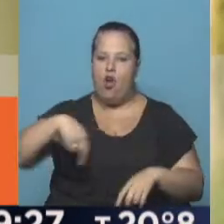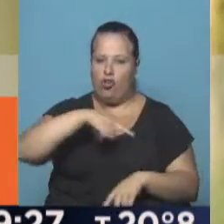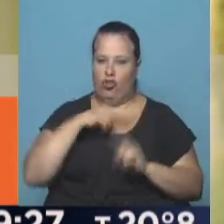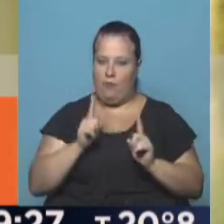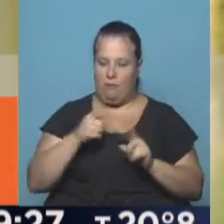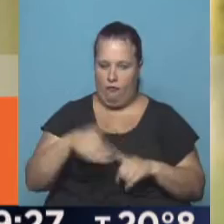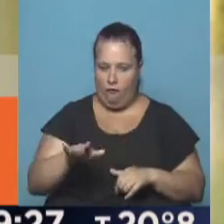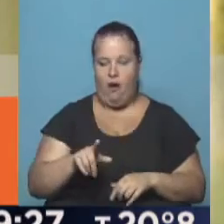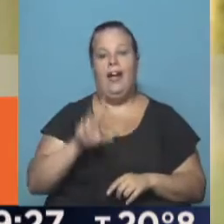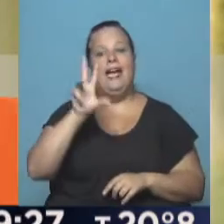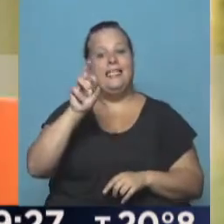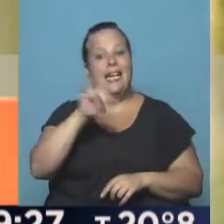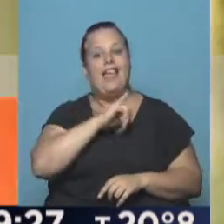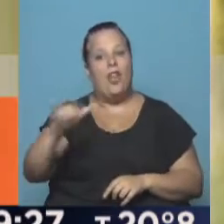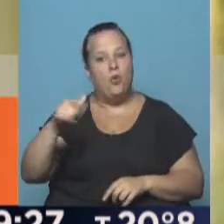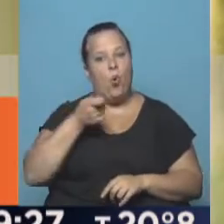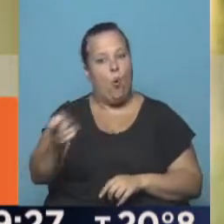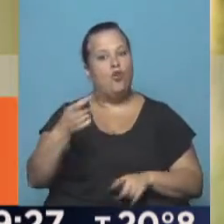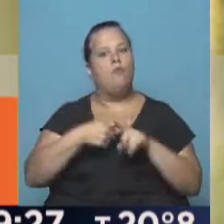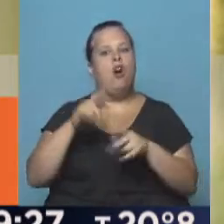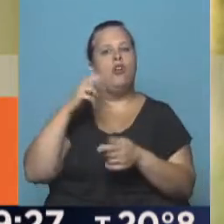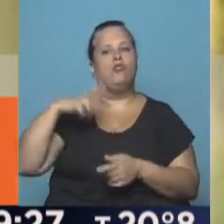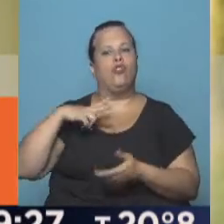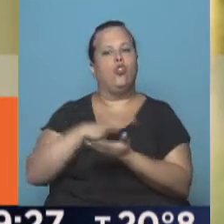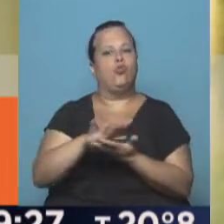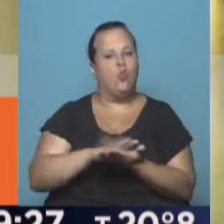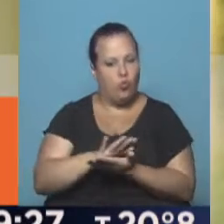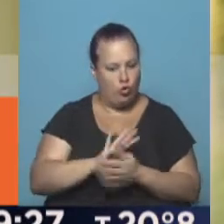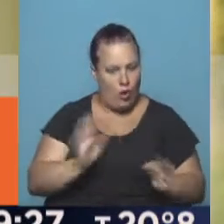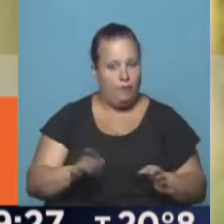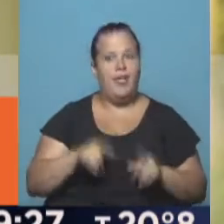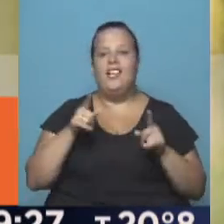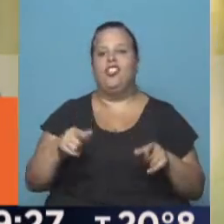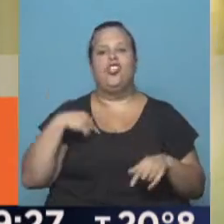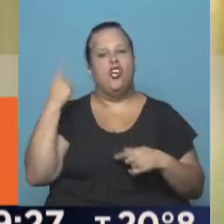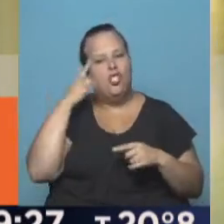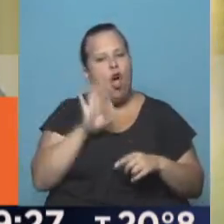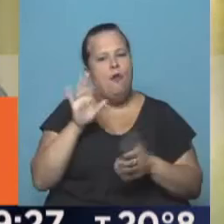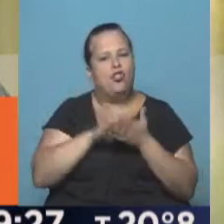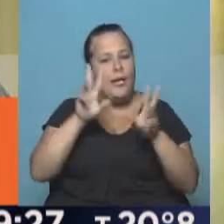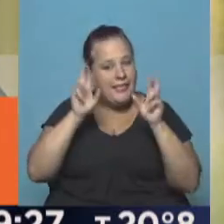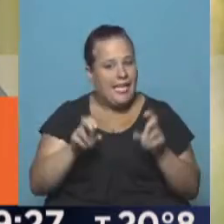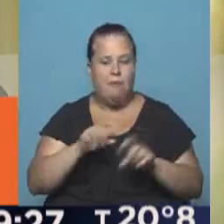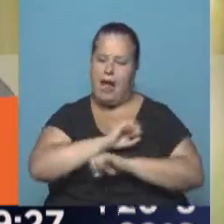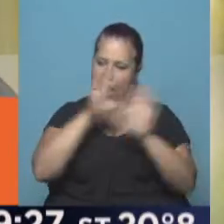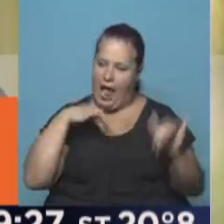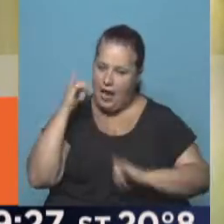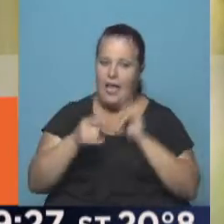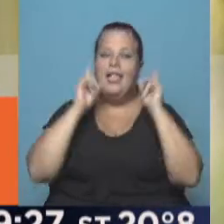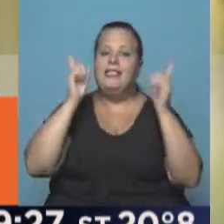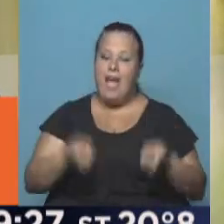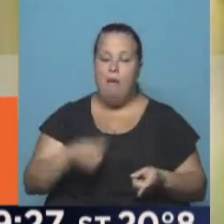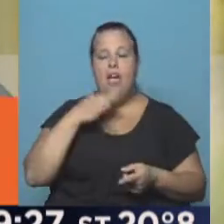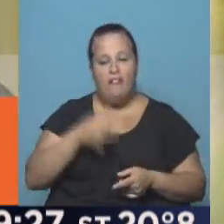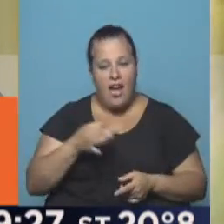nosotros. Y 30 denunciados penalmente por enriquecimiento ilícito. Con lo cual, nuestra posición en el tema ha sido clara. También es